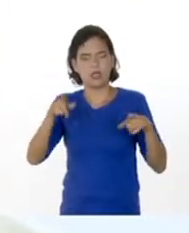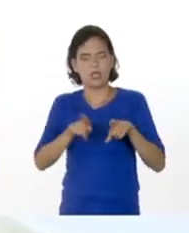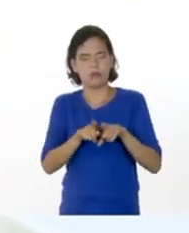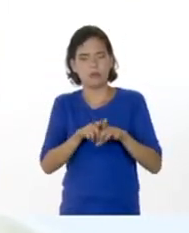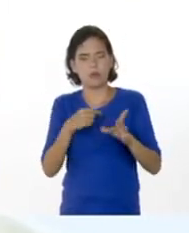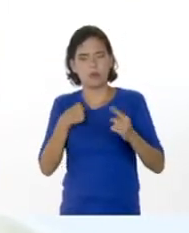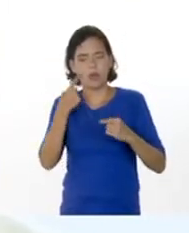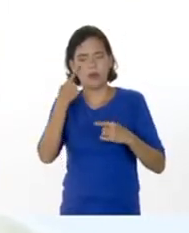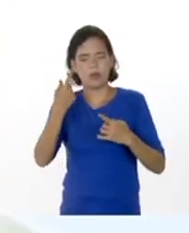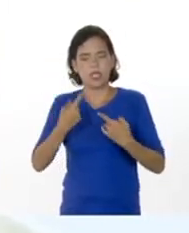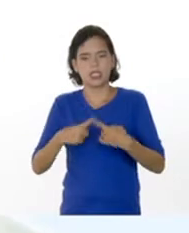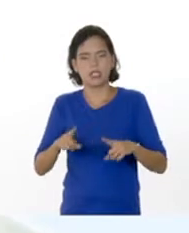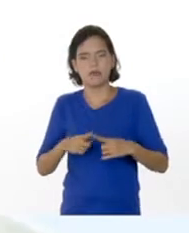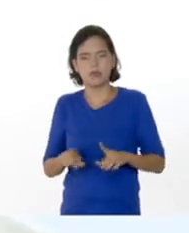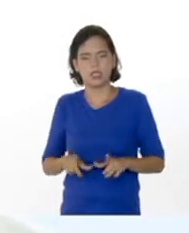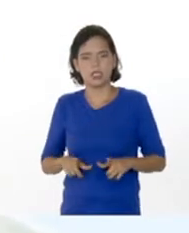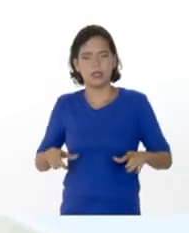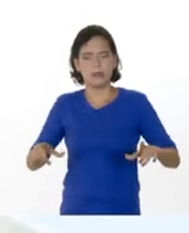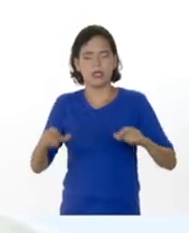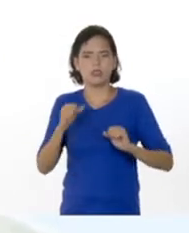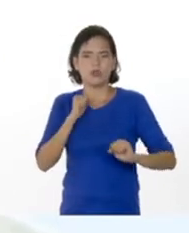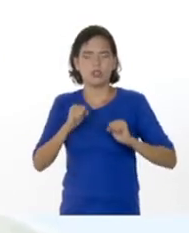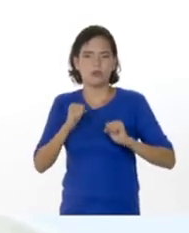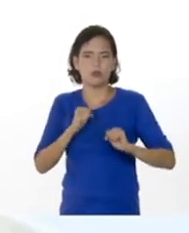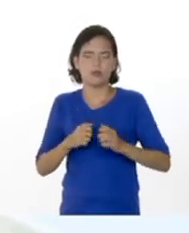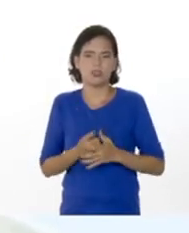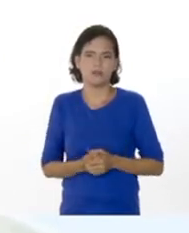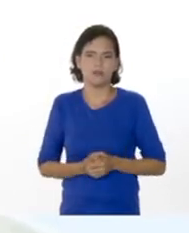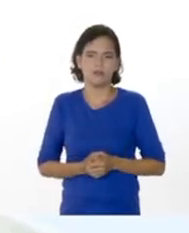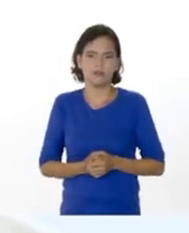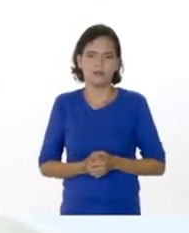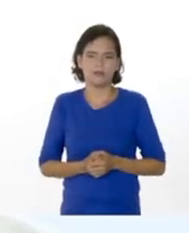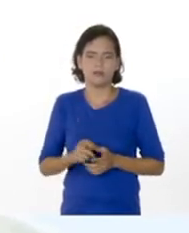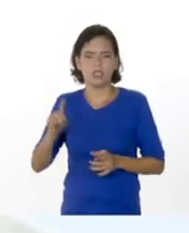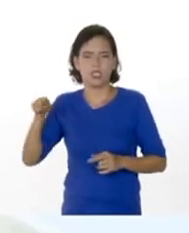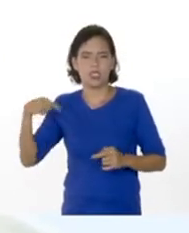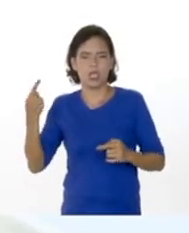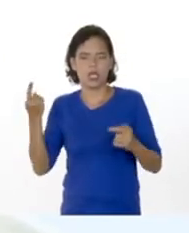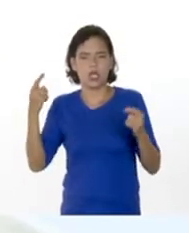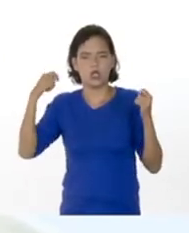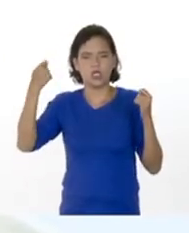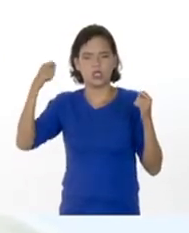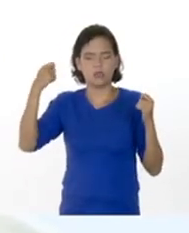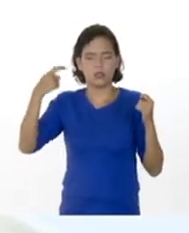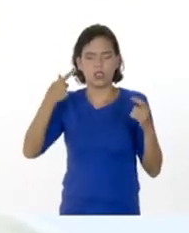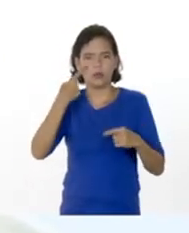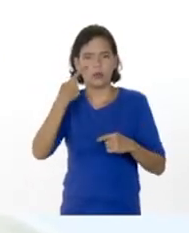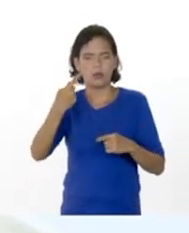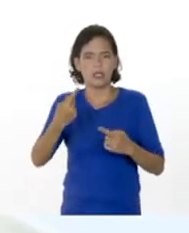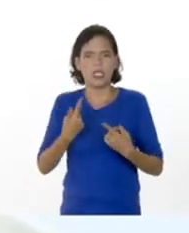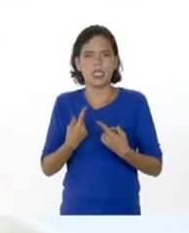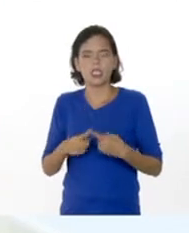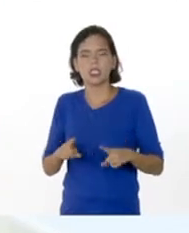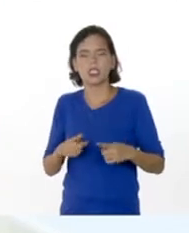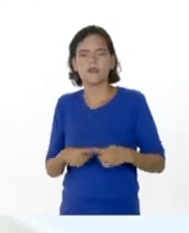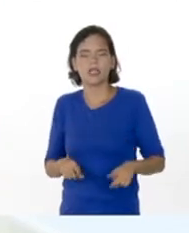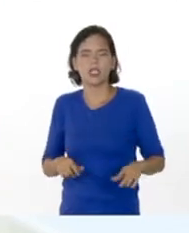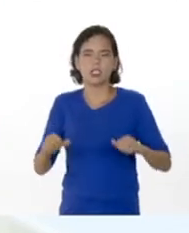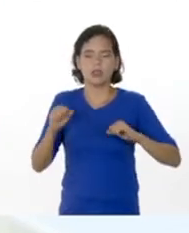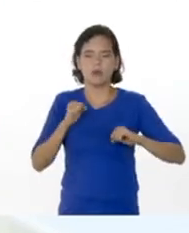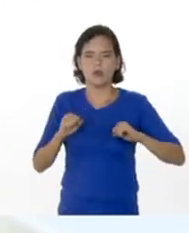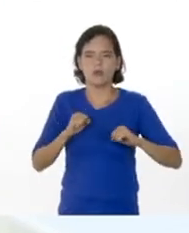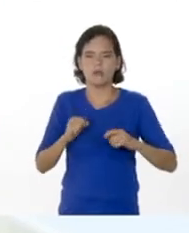el mismo van a observar diferentes espacios y el movimiento de fluido. Y en el otro video van a observar diferentes